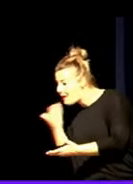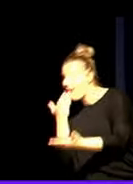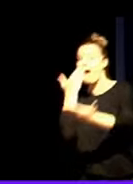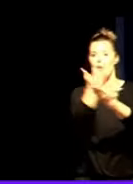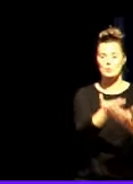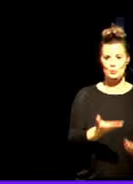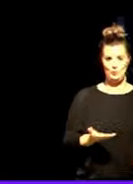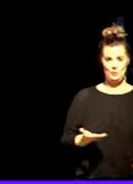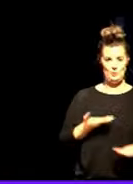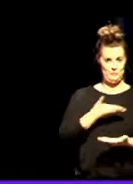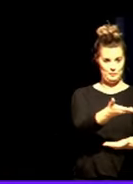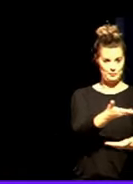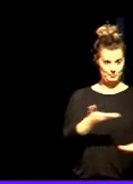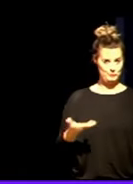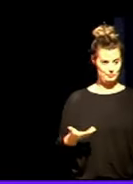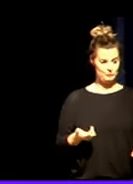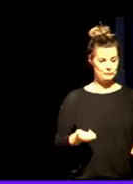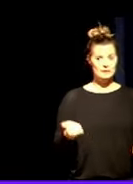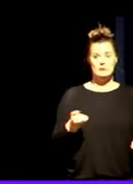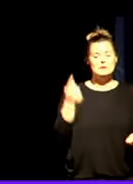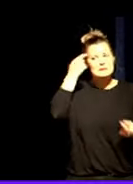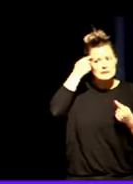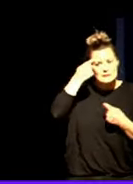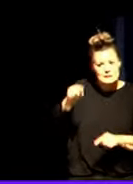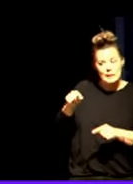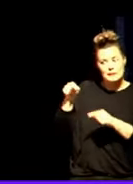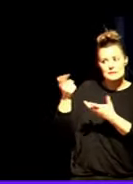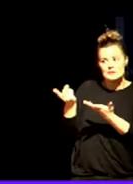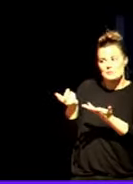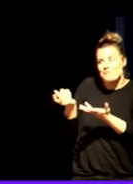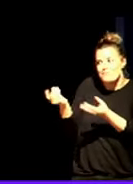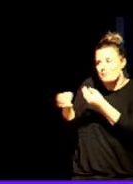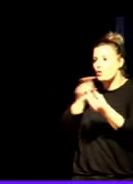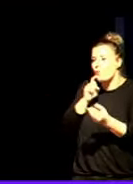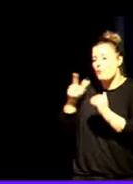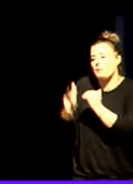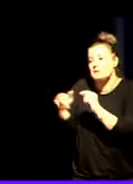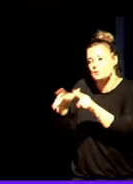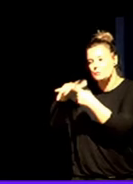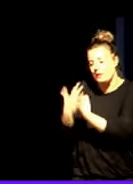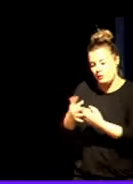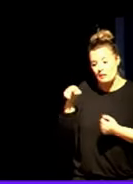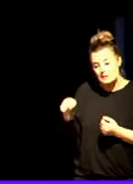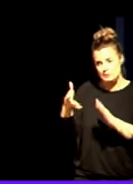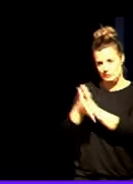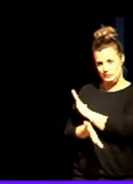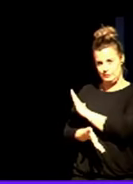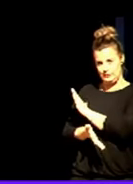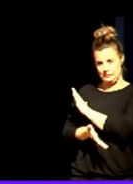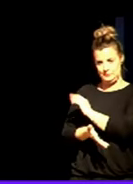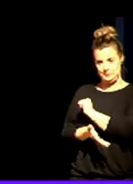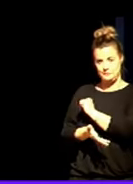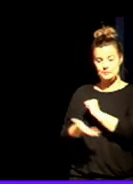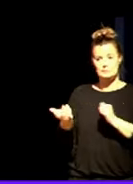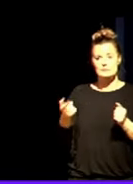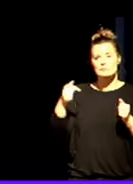y amigas que necesitan ayuda. Eso es prevenir la conducta suicida en edades posteriores. A día de hoy sabemos que la